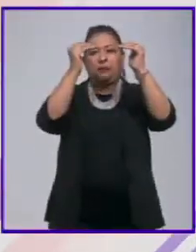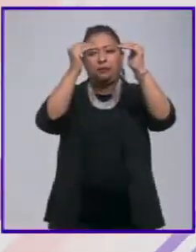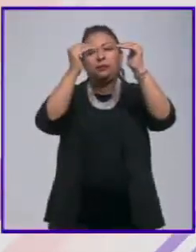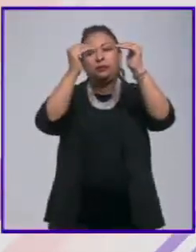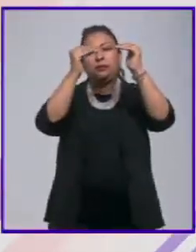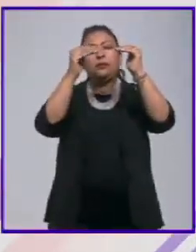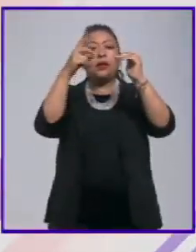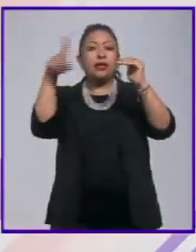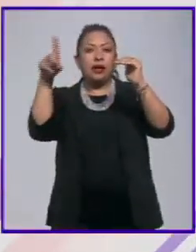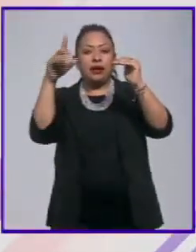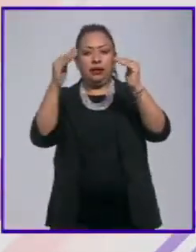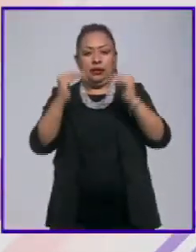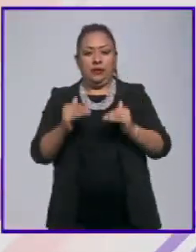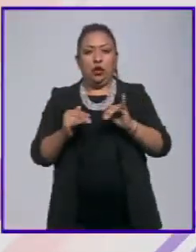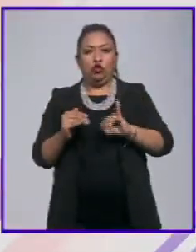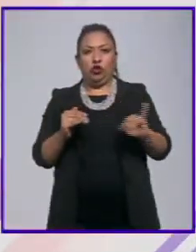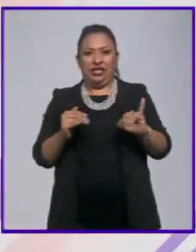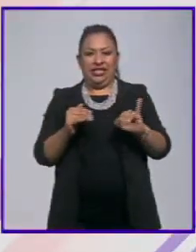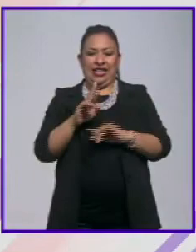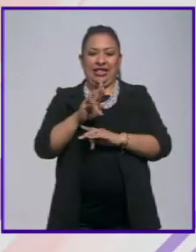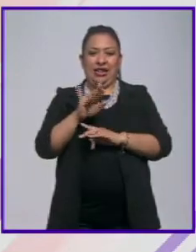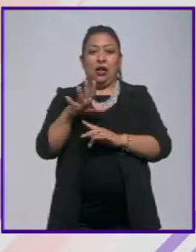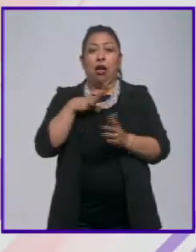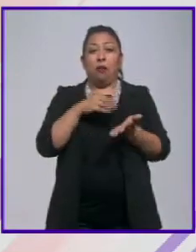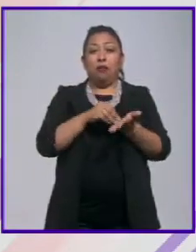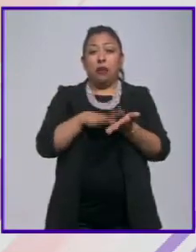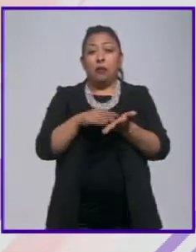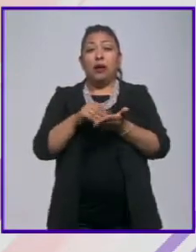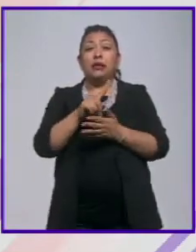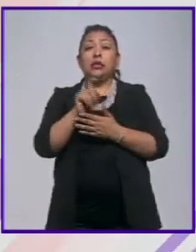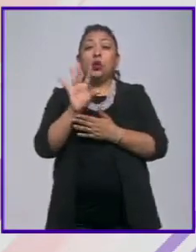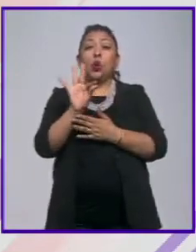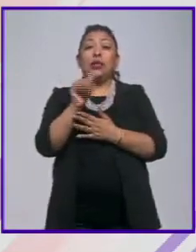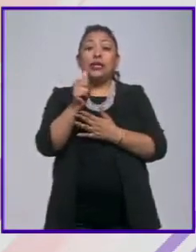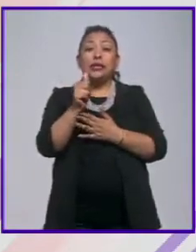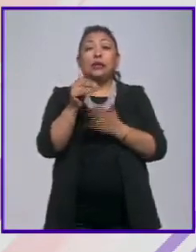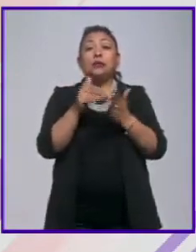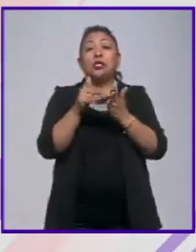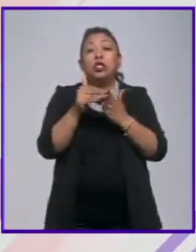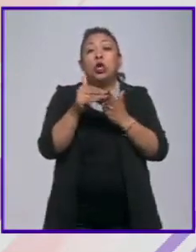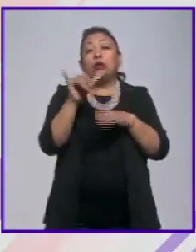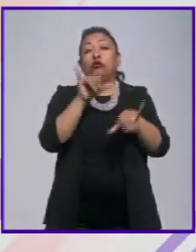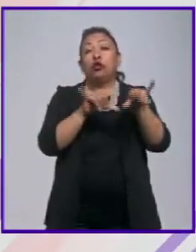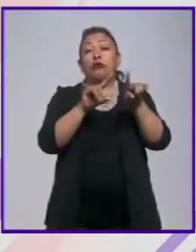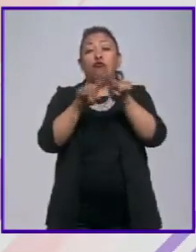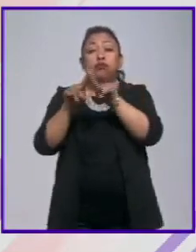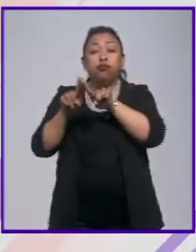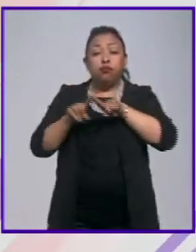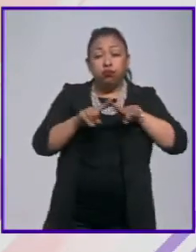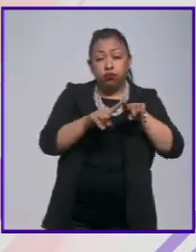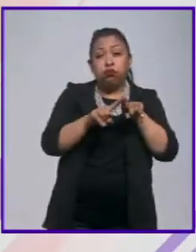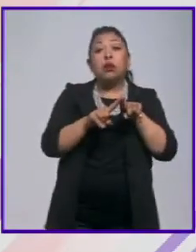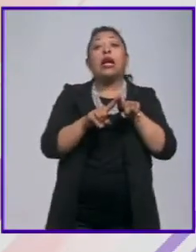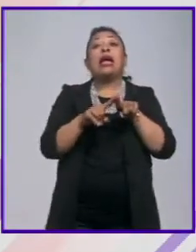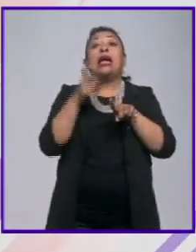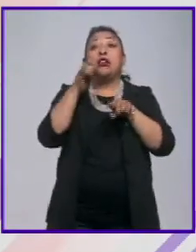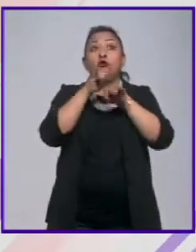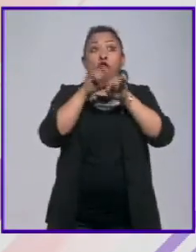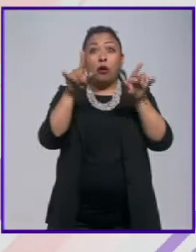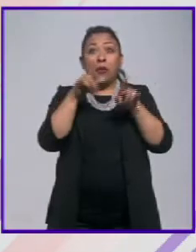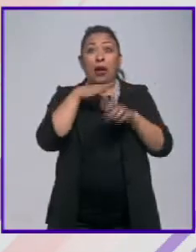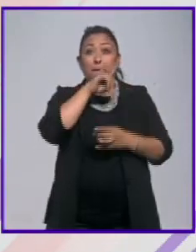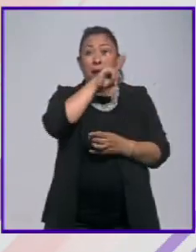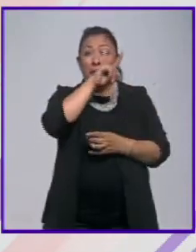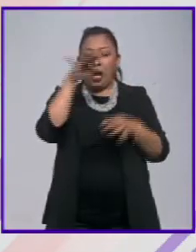a la derecha y abajo a la izquierda se tienen registradas 146 millones de sustancias entonces que a partir de la información